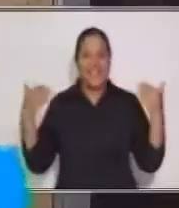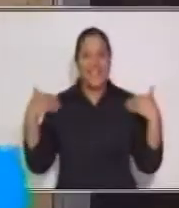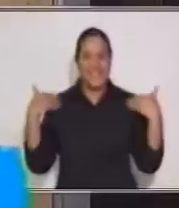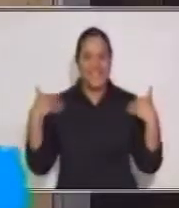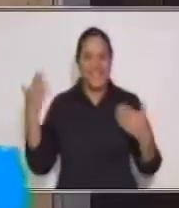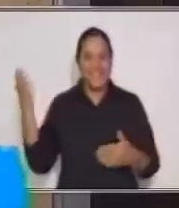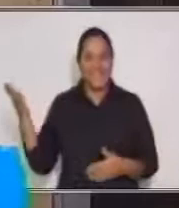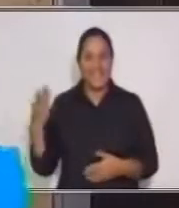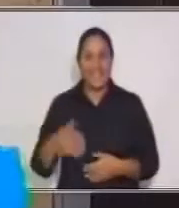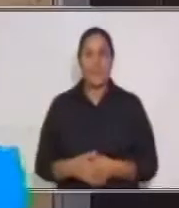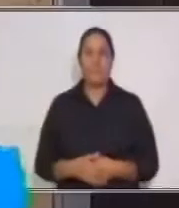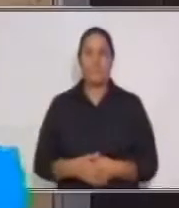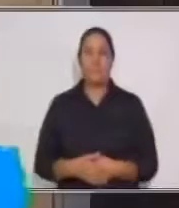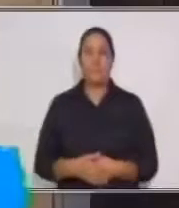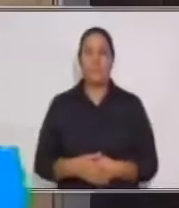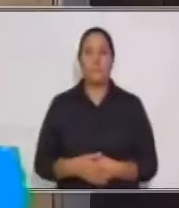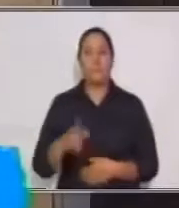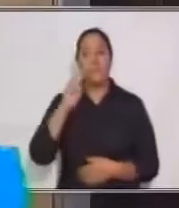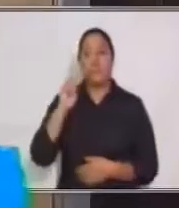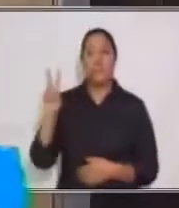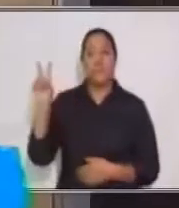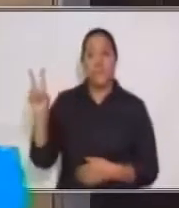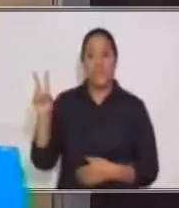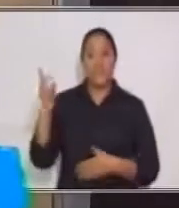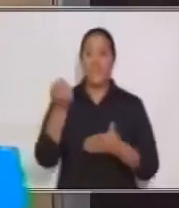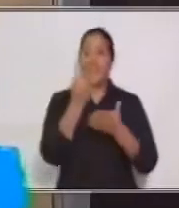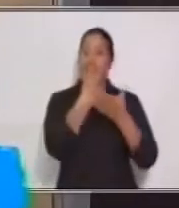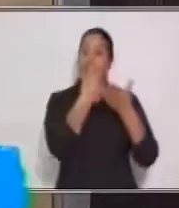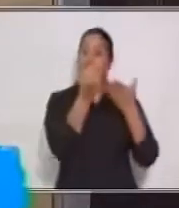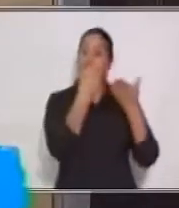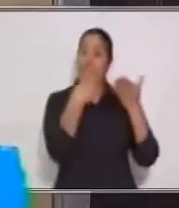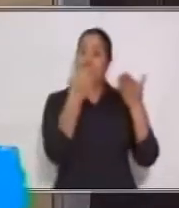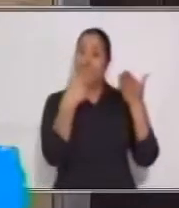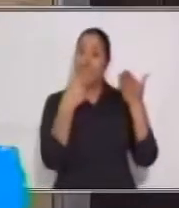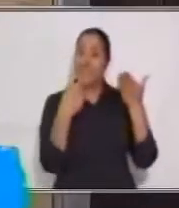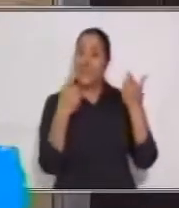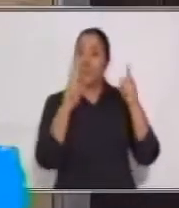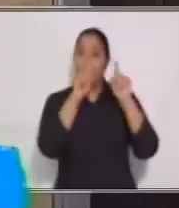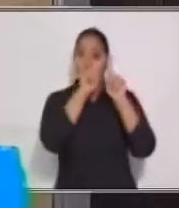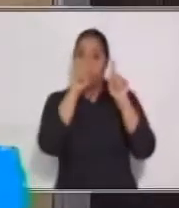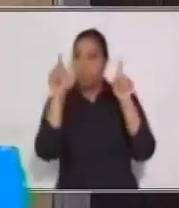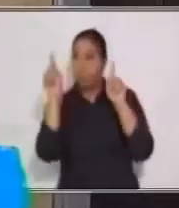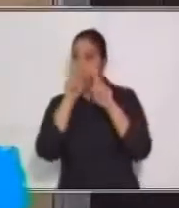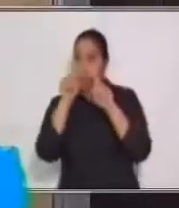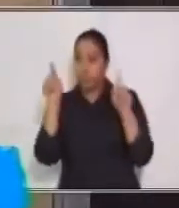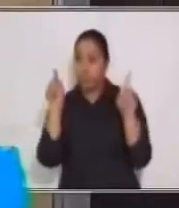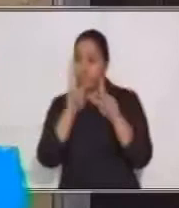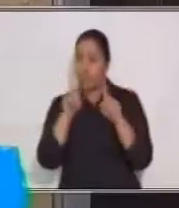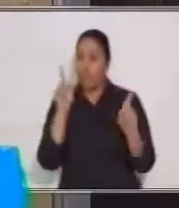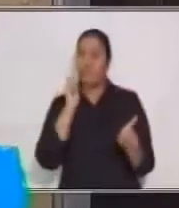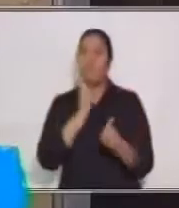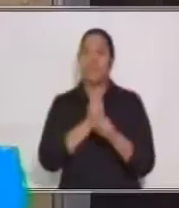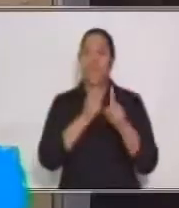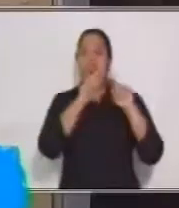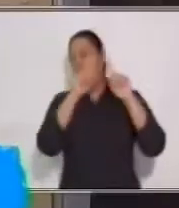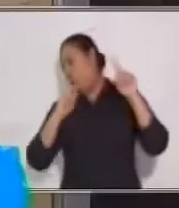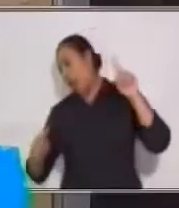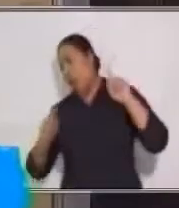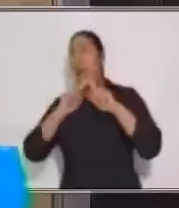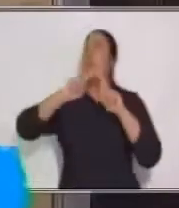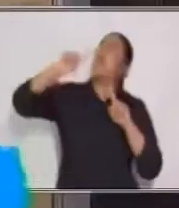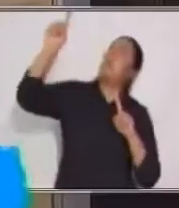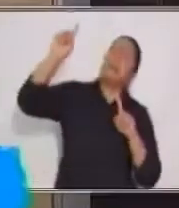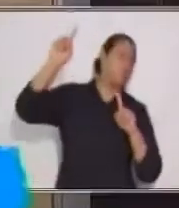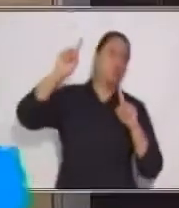bien. Se dan cuenta, estamos escribiendo sobre los espacios correctos. El circo es